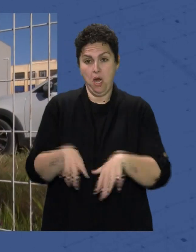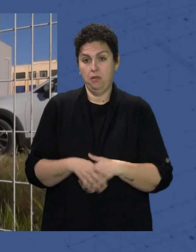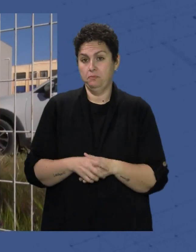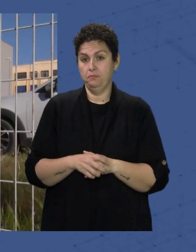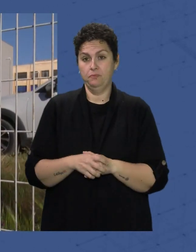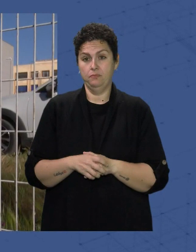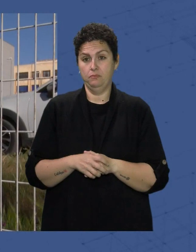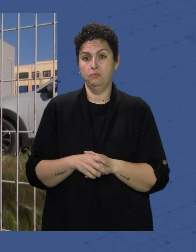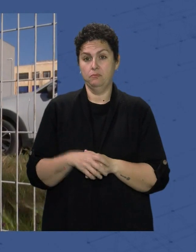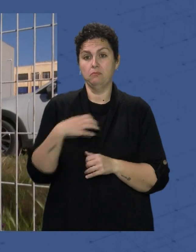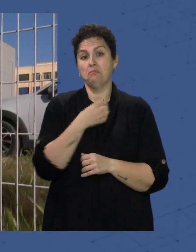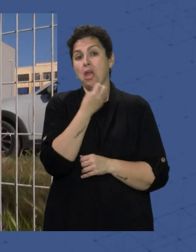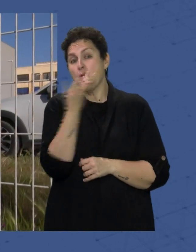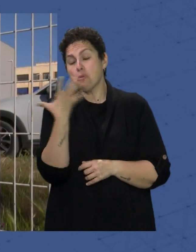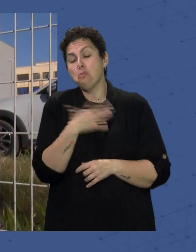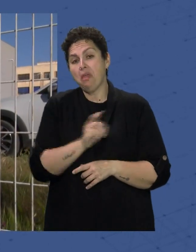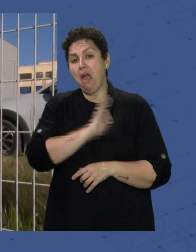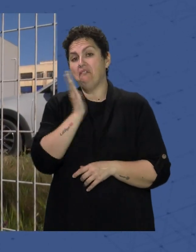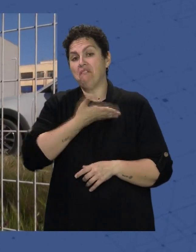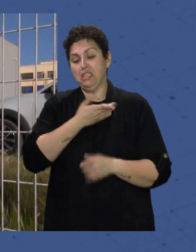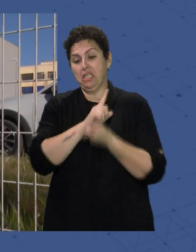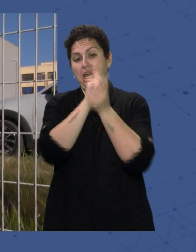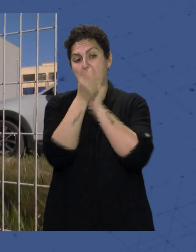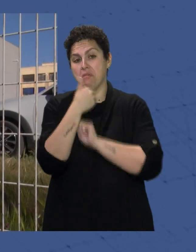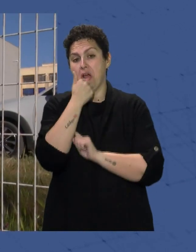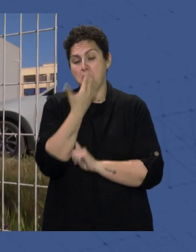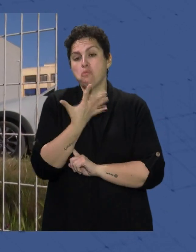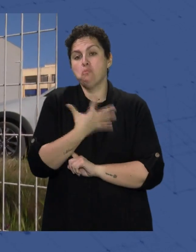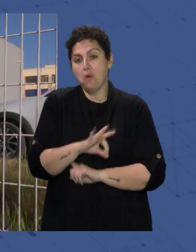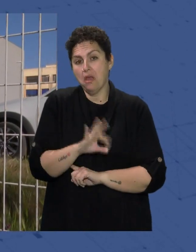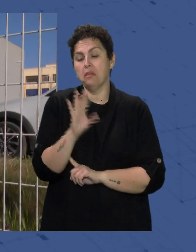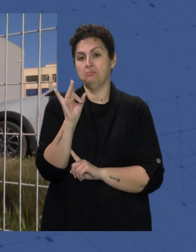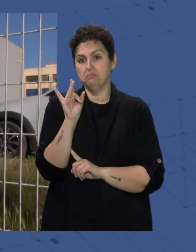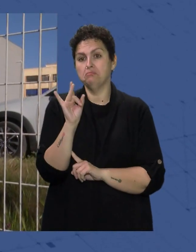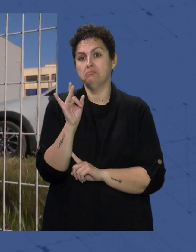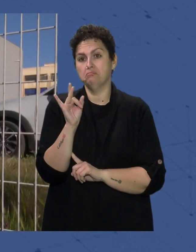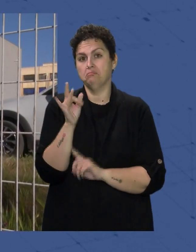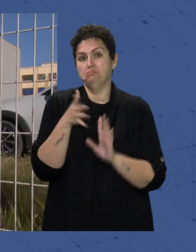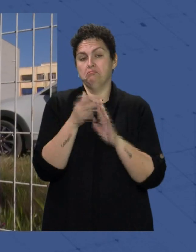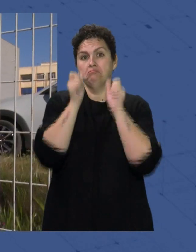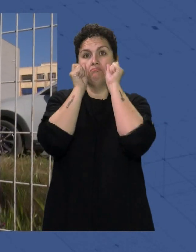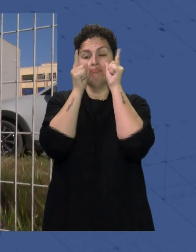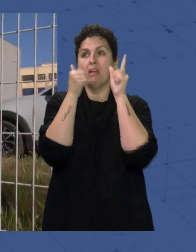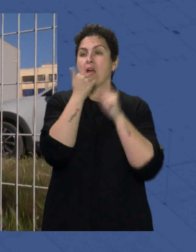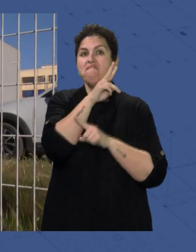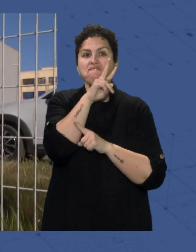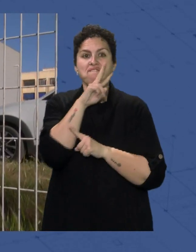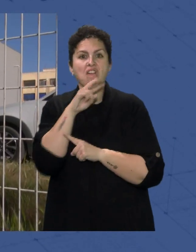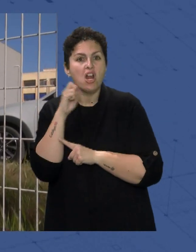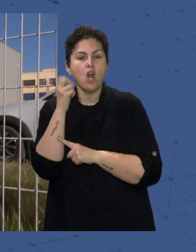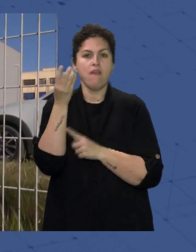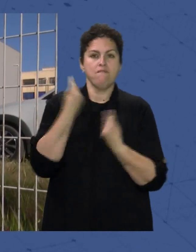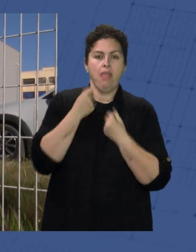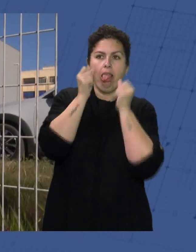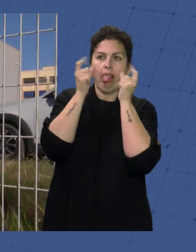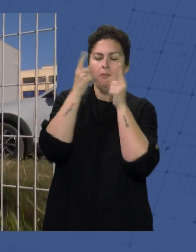Hay alguien Que habrá cambiado Seguramente Eso le habrá Le habrá hecho ver Como persona Los valores de la vida Pero la mayoría De la